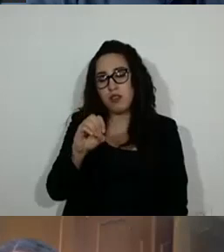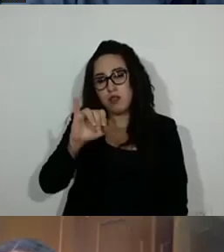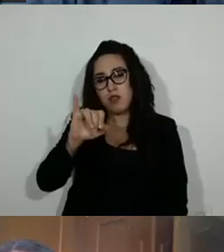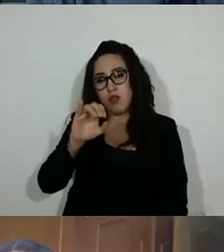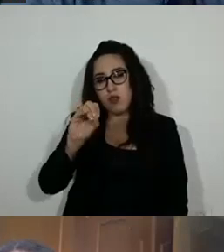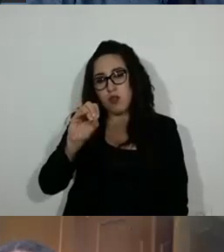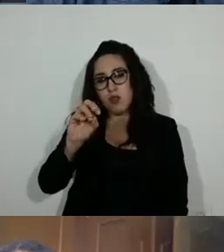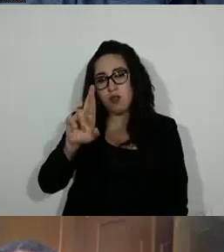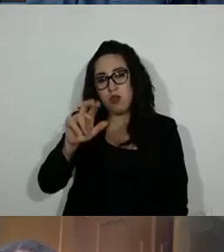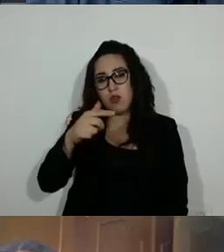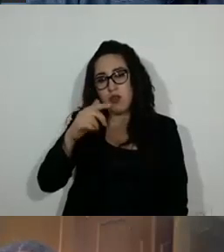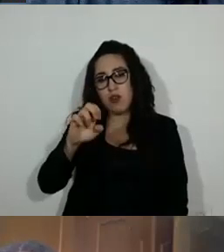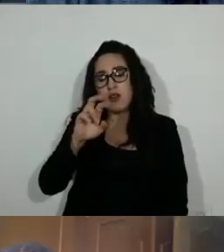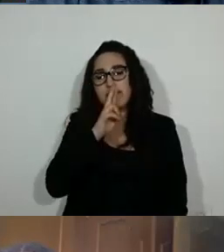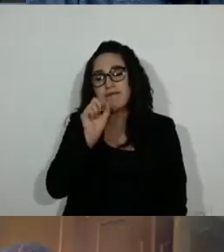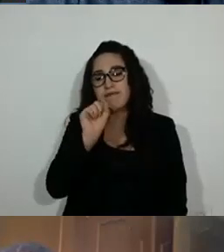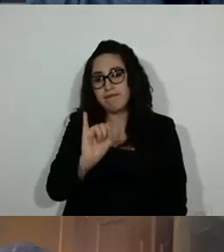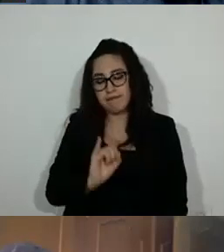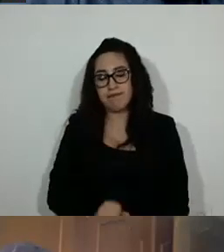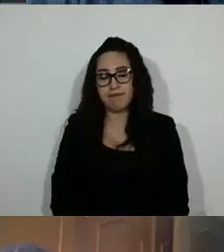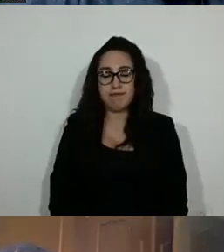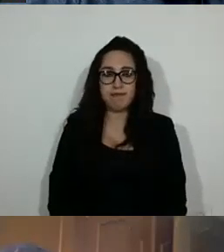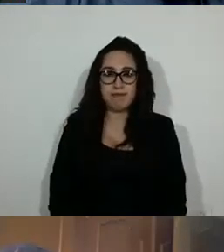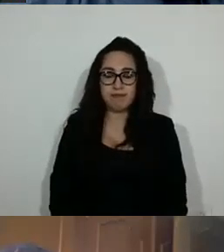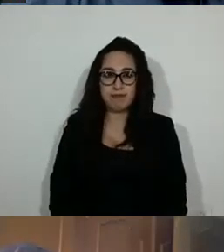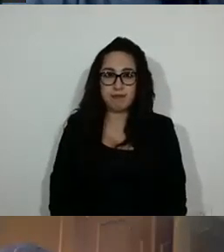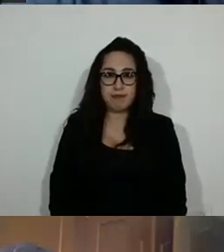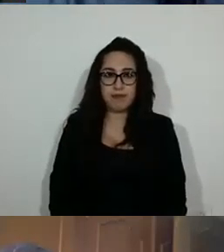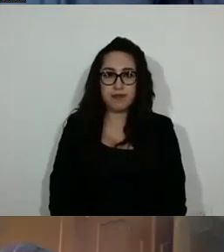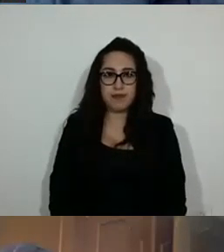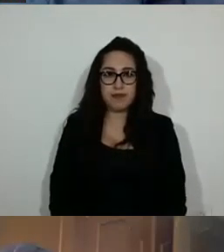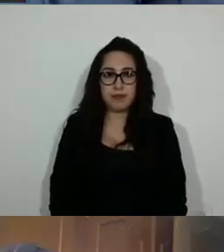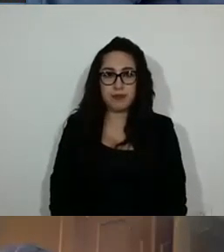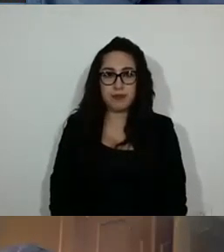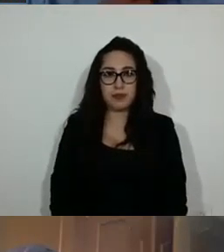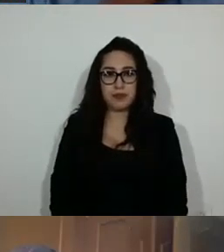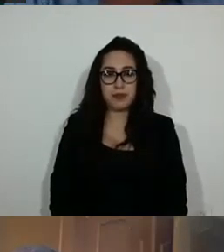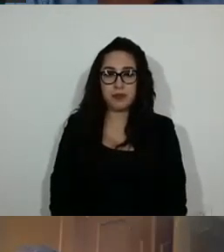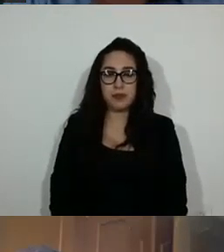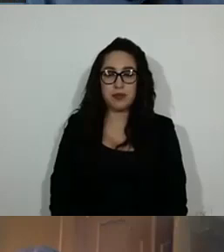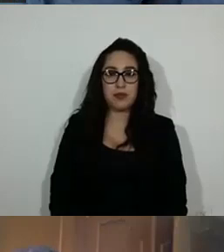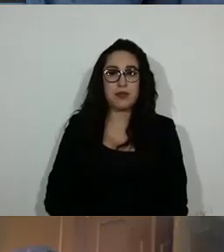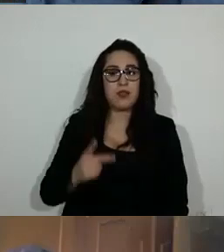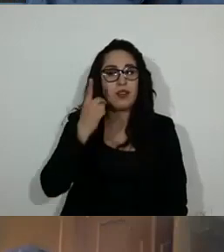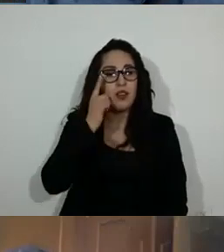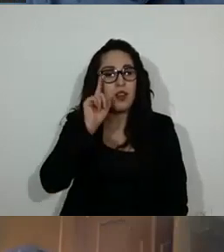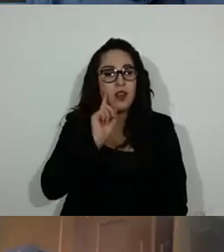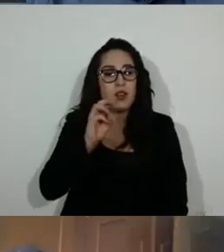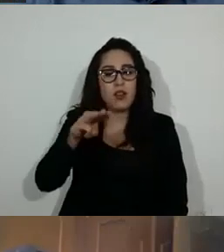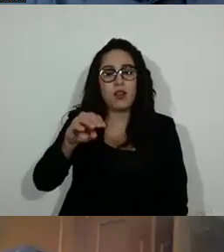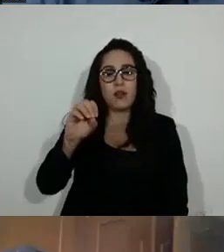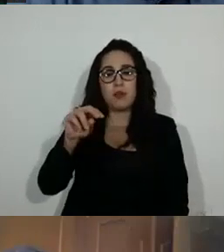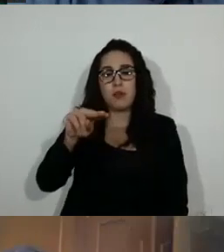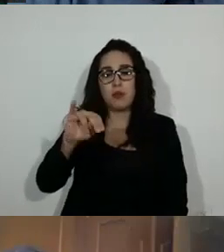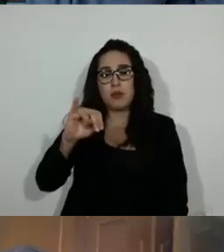Gaviño, sí. Gracias, diputado. ¿Diputada Mónica Fernández?